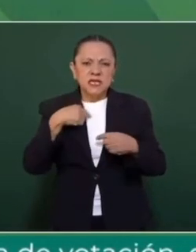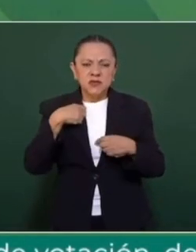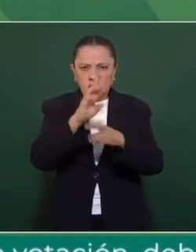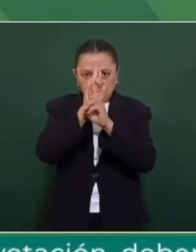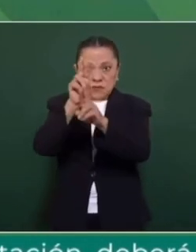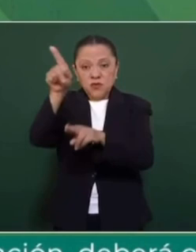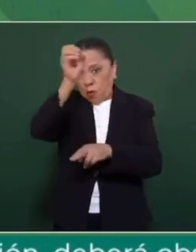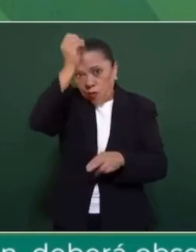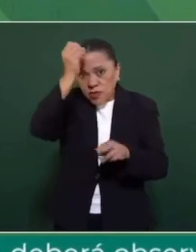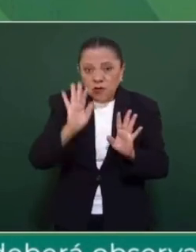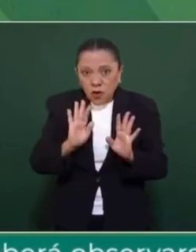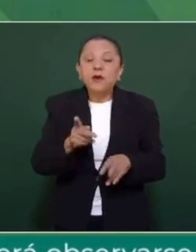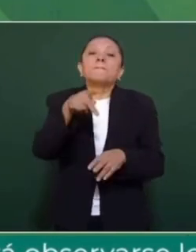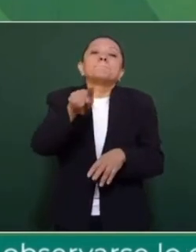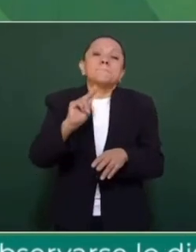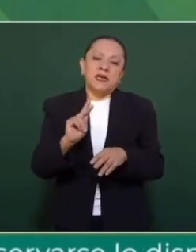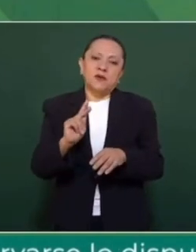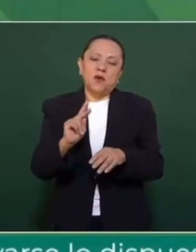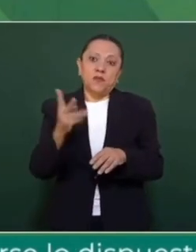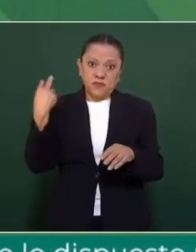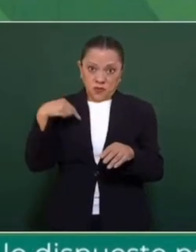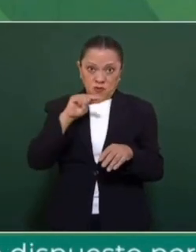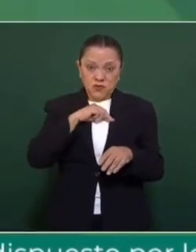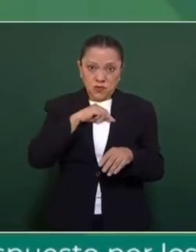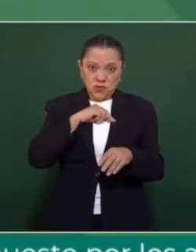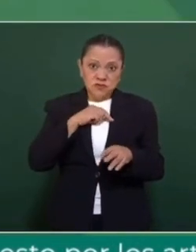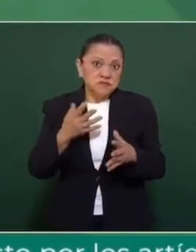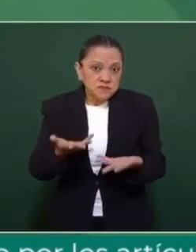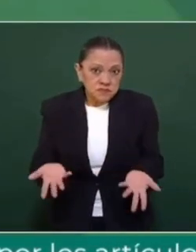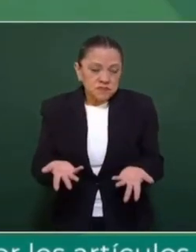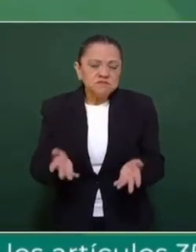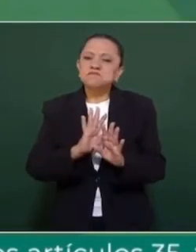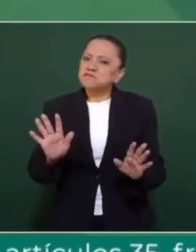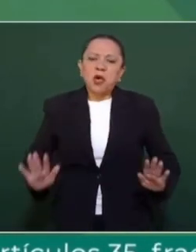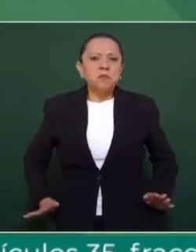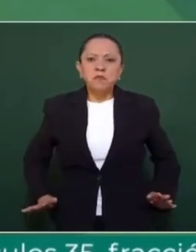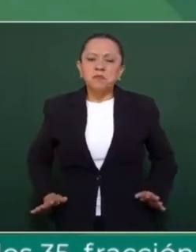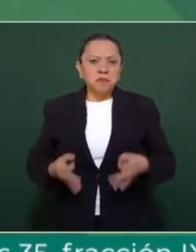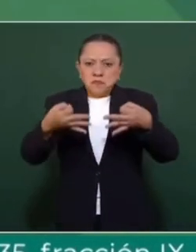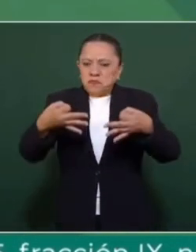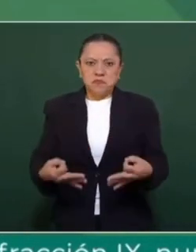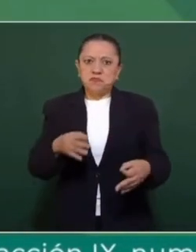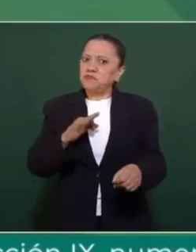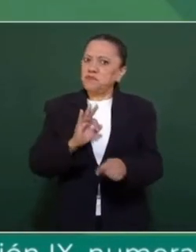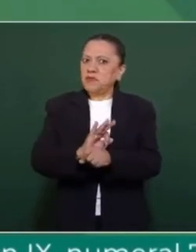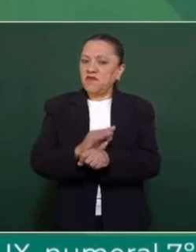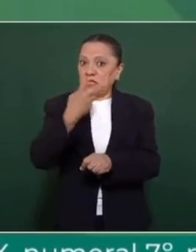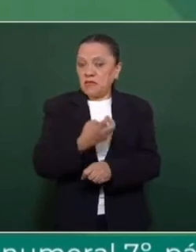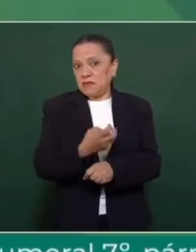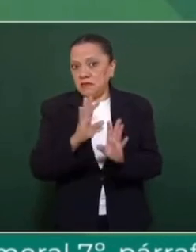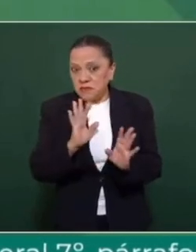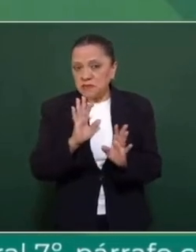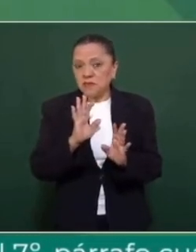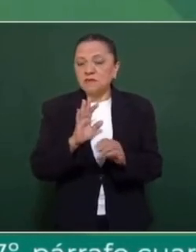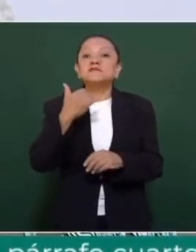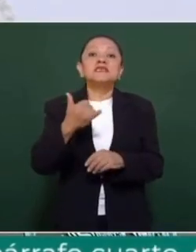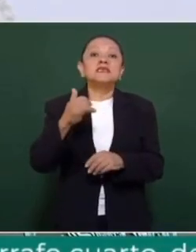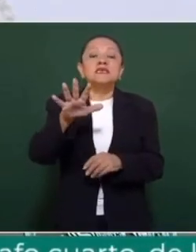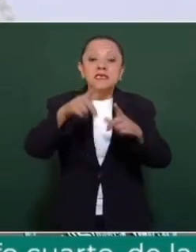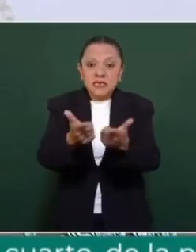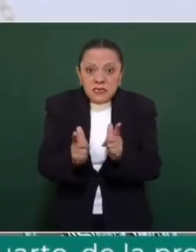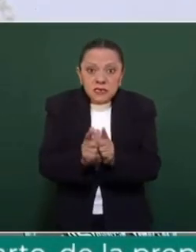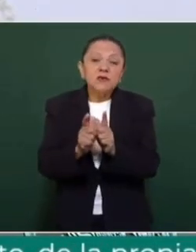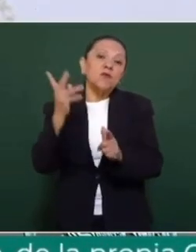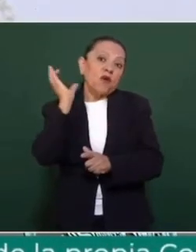respeto su opinión, pero nosotros tenemos una postura que vamos a defender y los legisladores